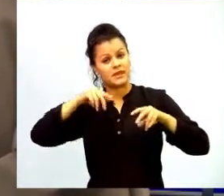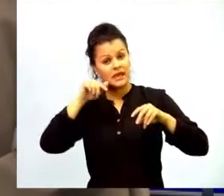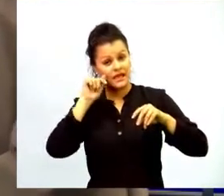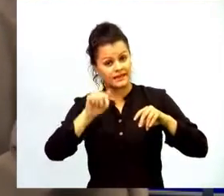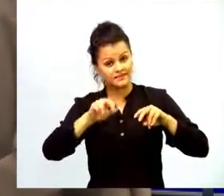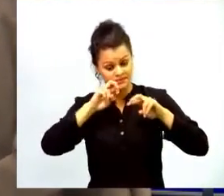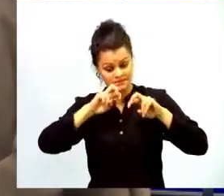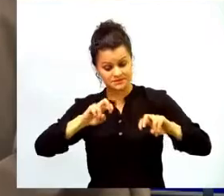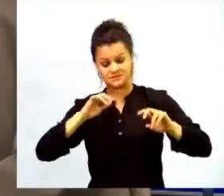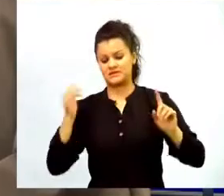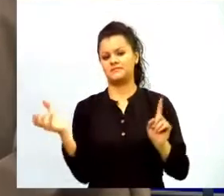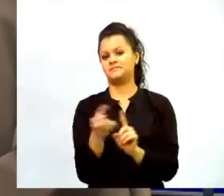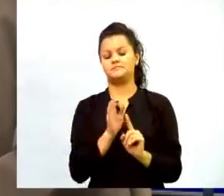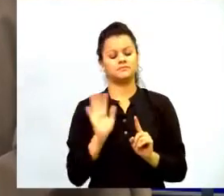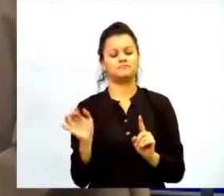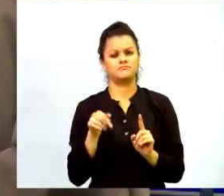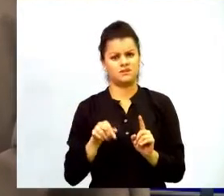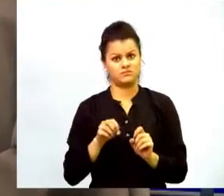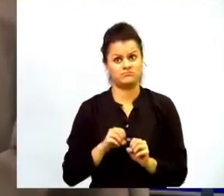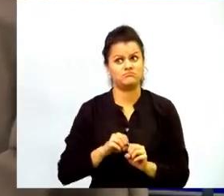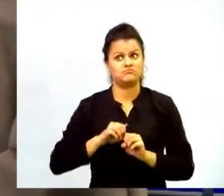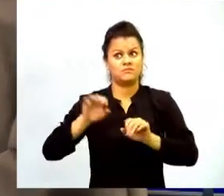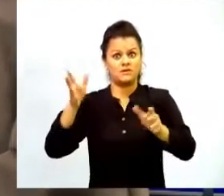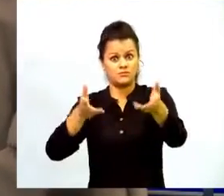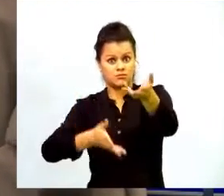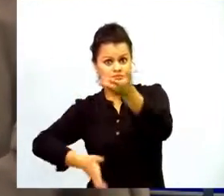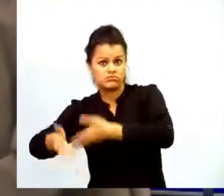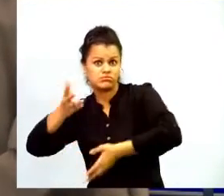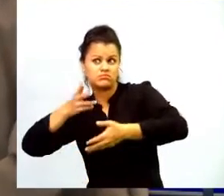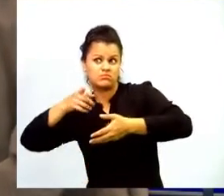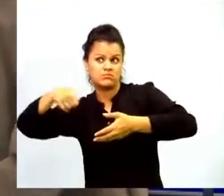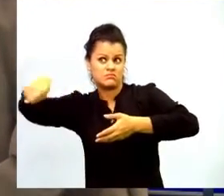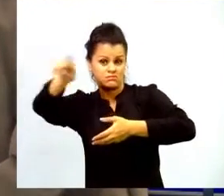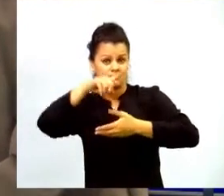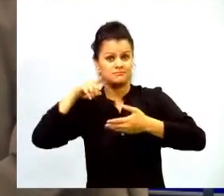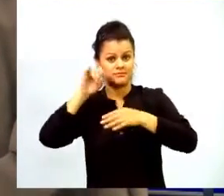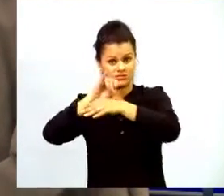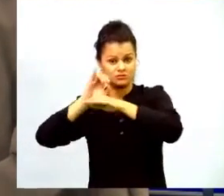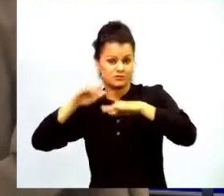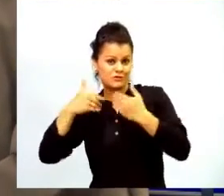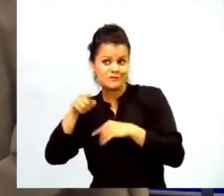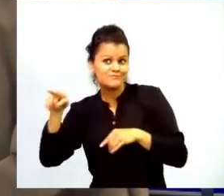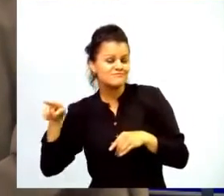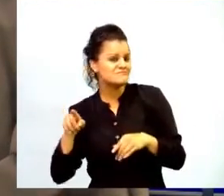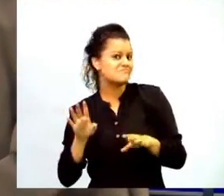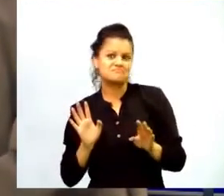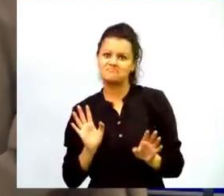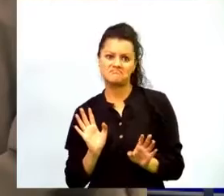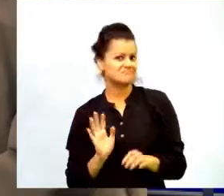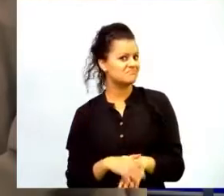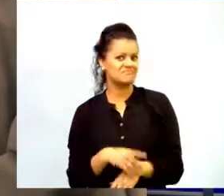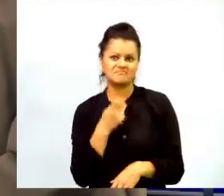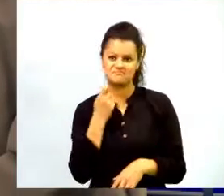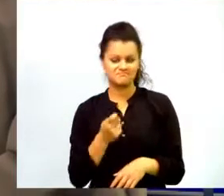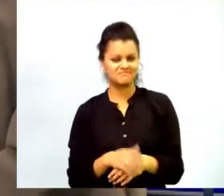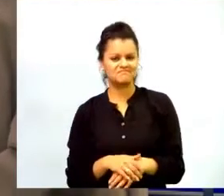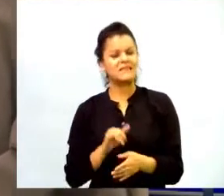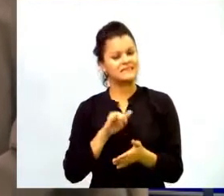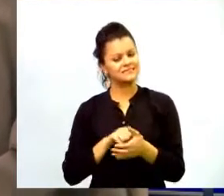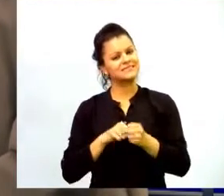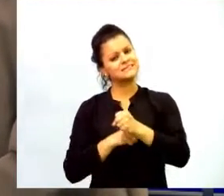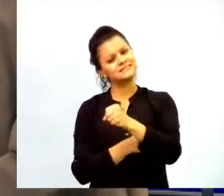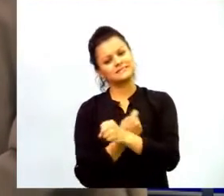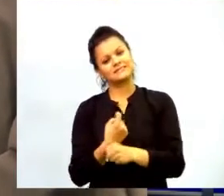a las instituciones escolares entonces se precisa también digamos de realizar esa aproximación hay una comunidad